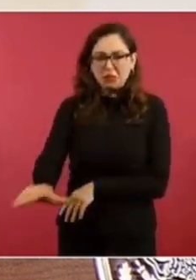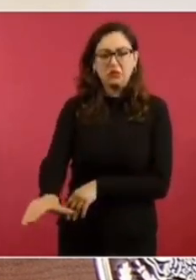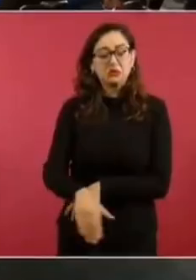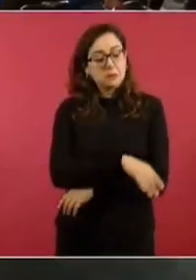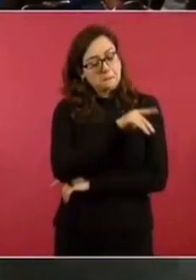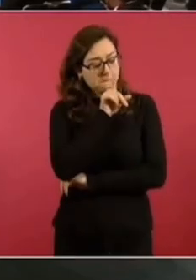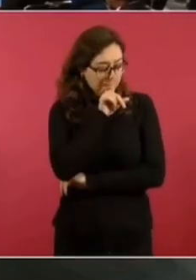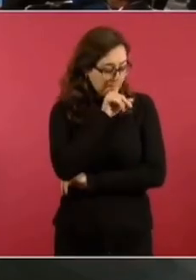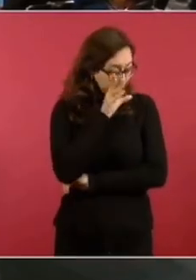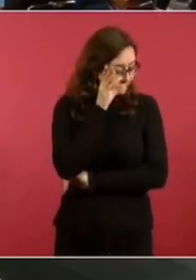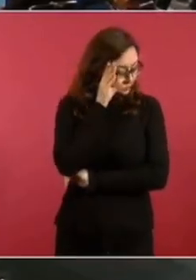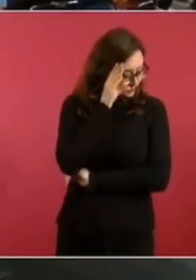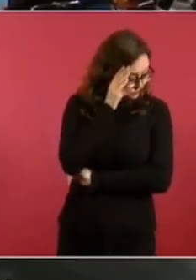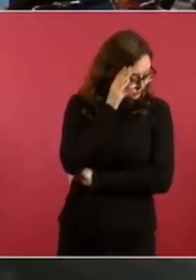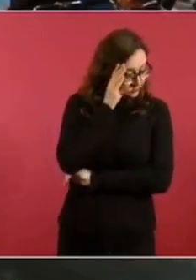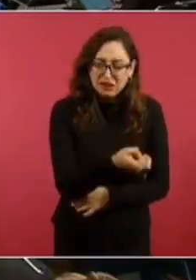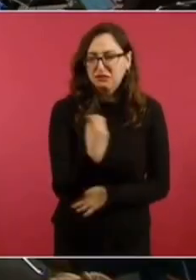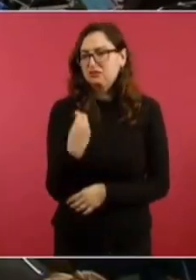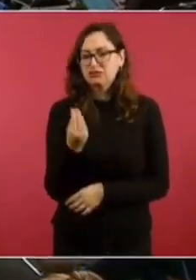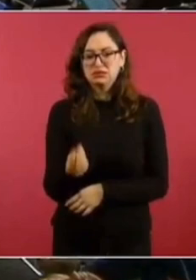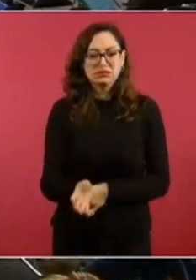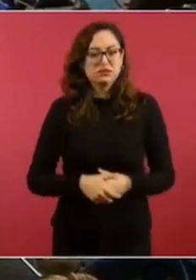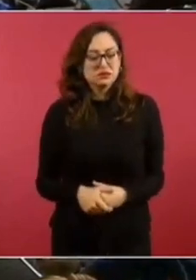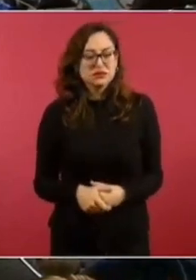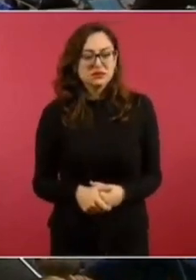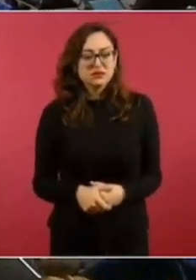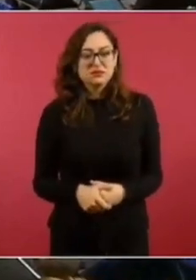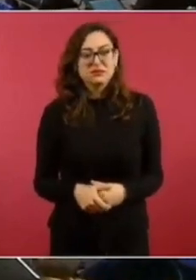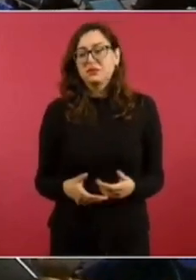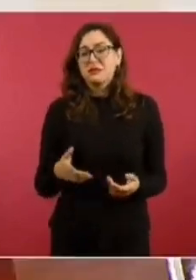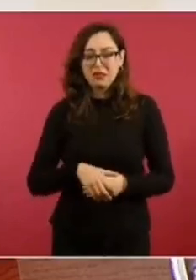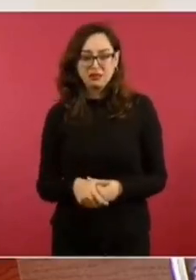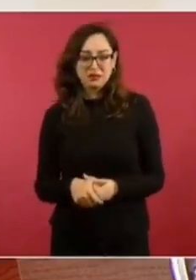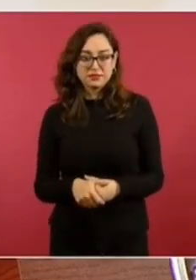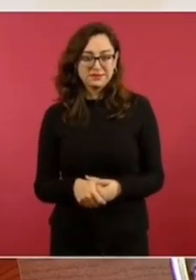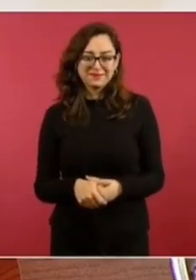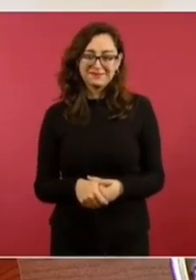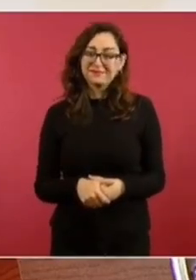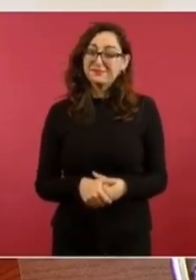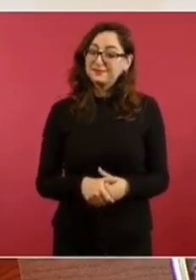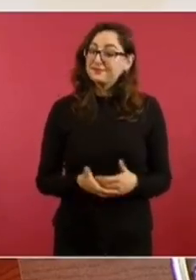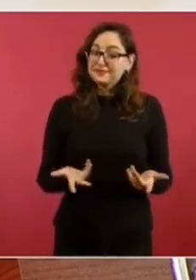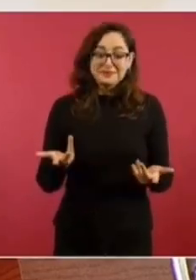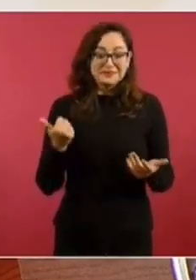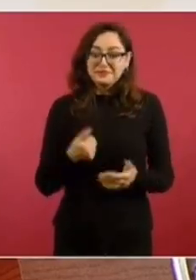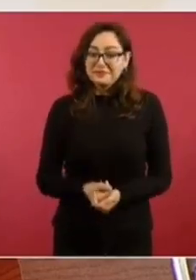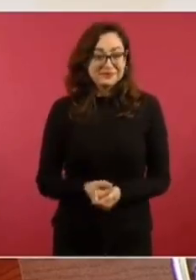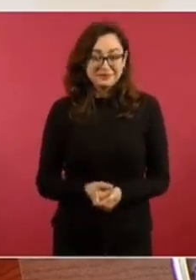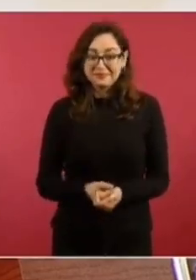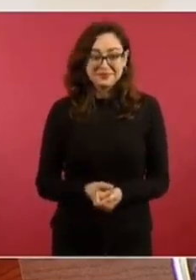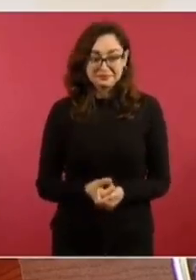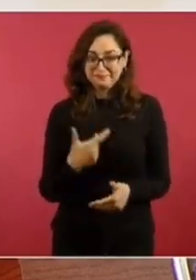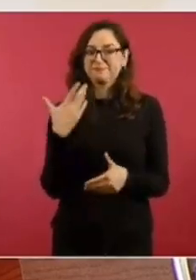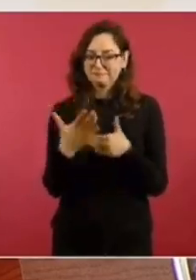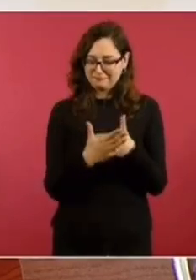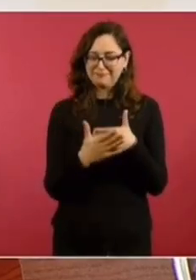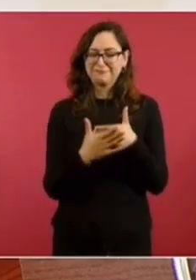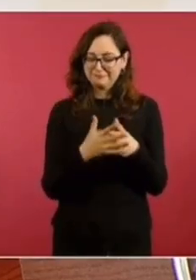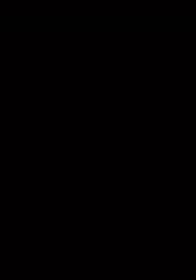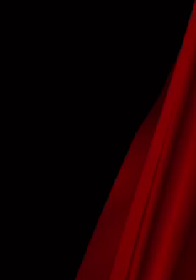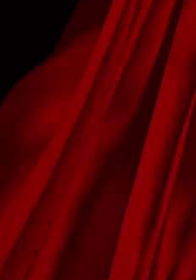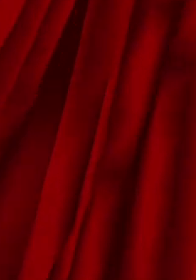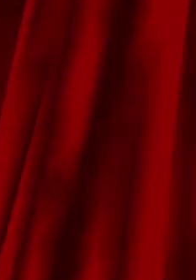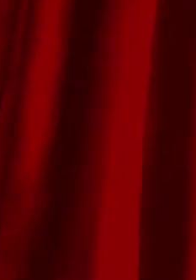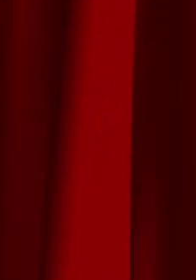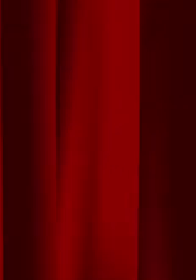Y ahora, imagínense, con qué autoridad moral preocupados por la militarización. Afortunadamente, vamos a tener la oportunidad de preguntarle a